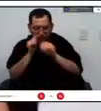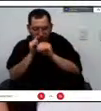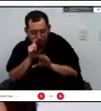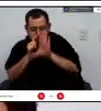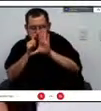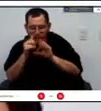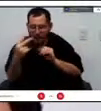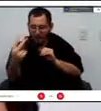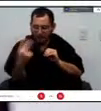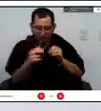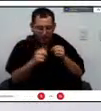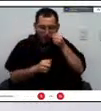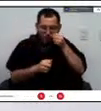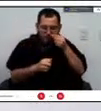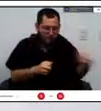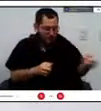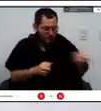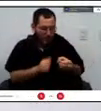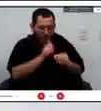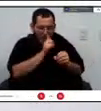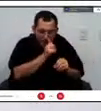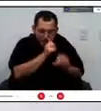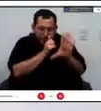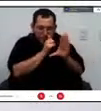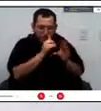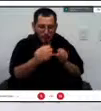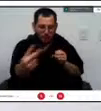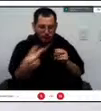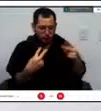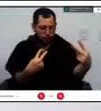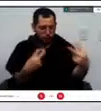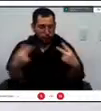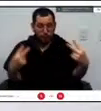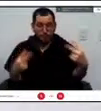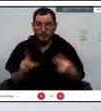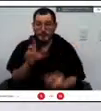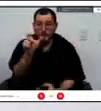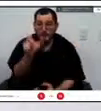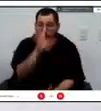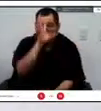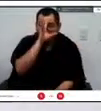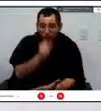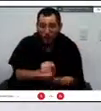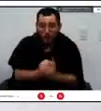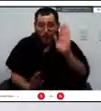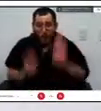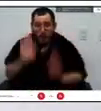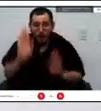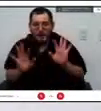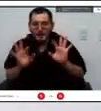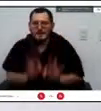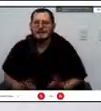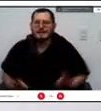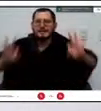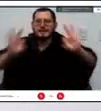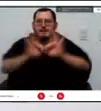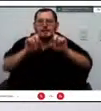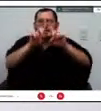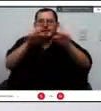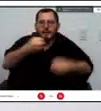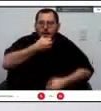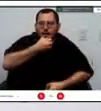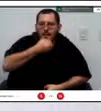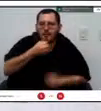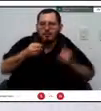entonces sí muy importante que por favor cuando vayan a intervenir activen tanto el micrófono como la cámara les agradezco mucho entonces entonces